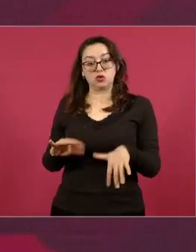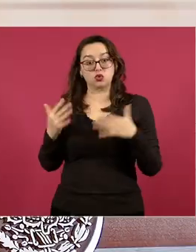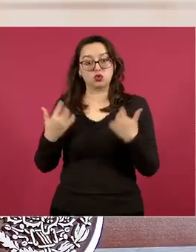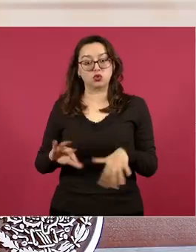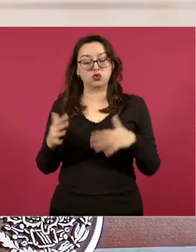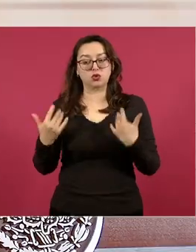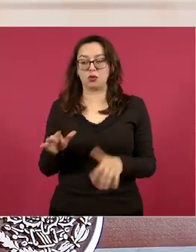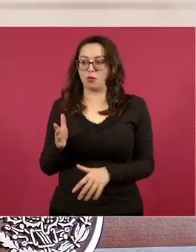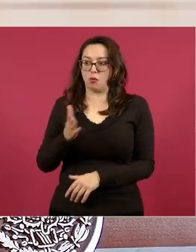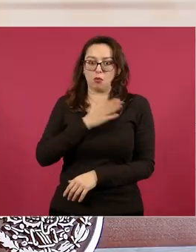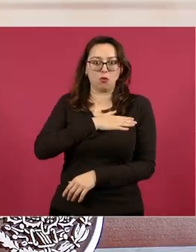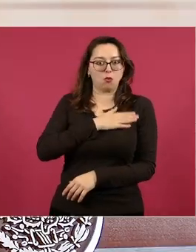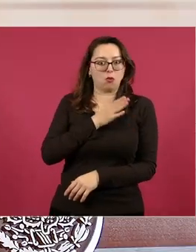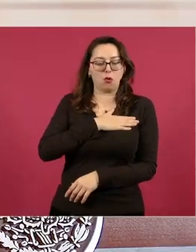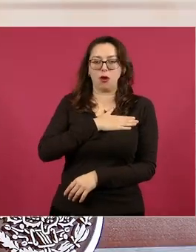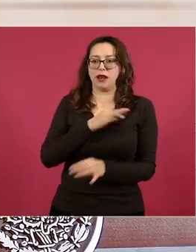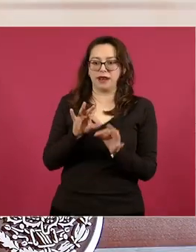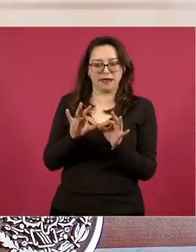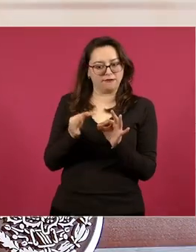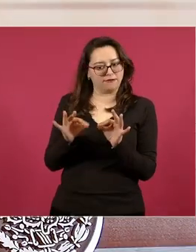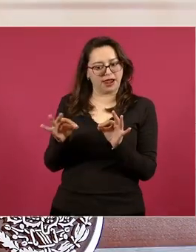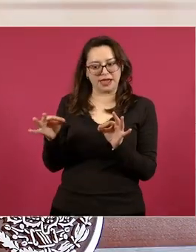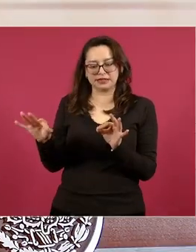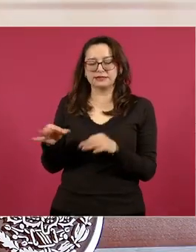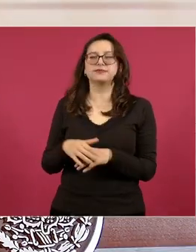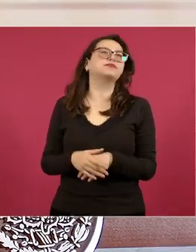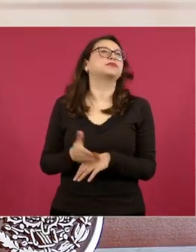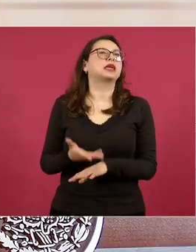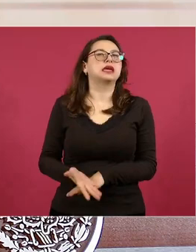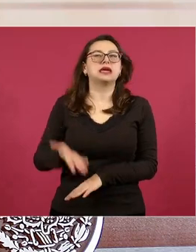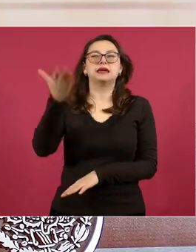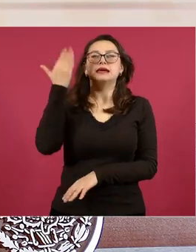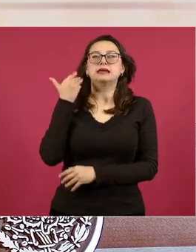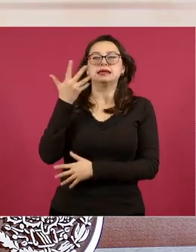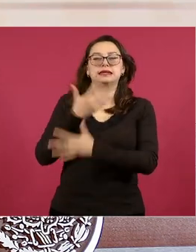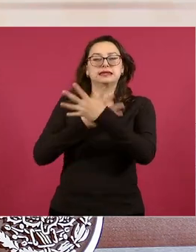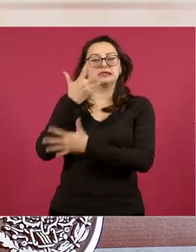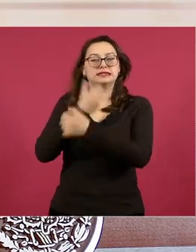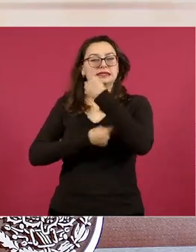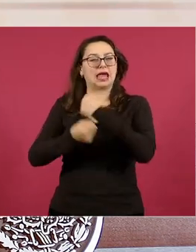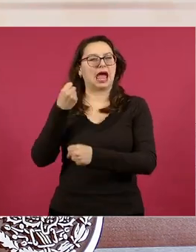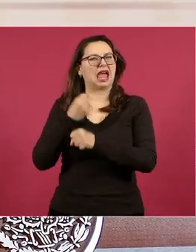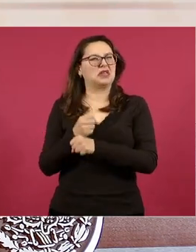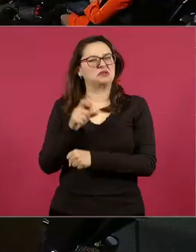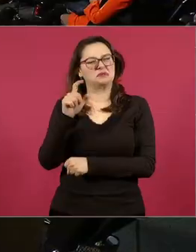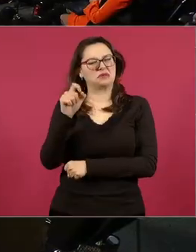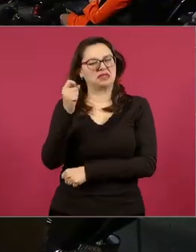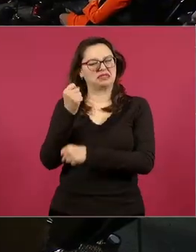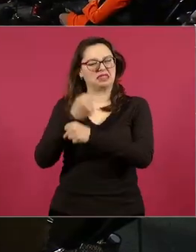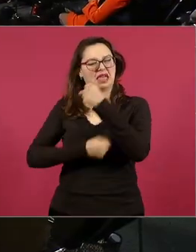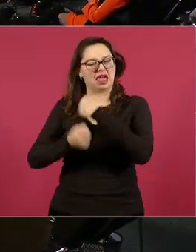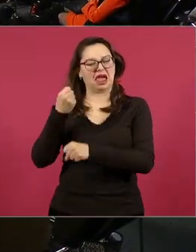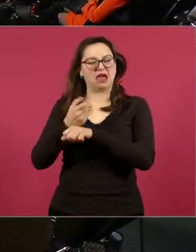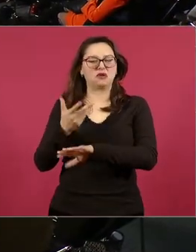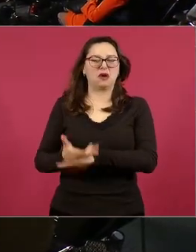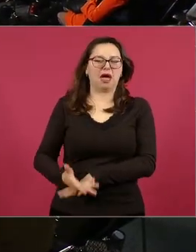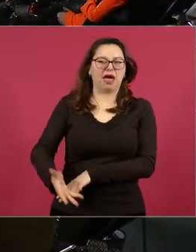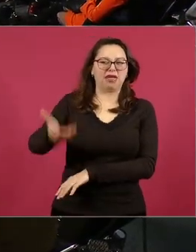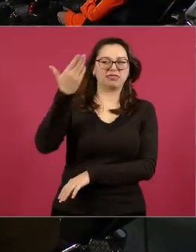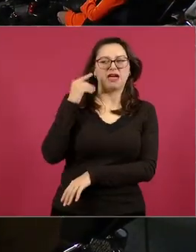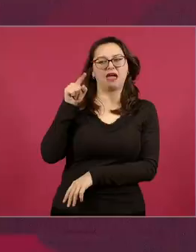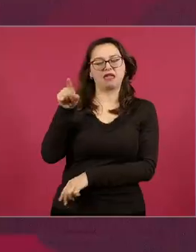una gira allá por la Sierra Mazateca muy cerca de donde nació me